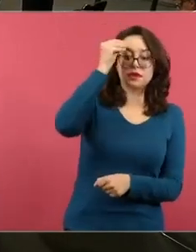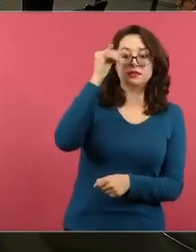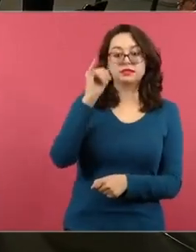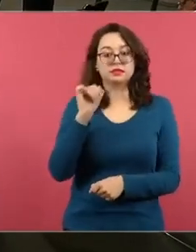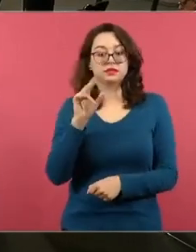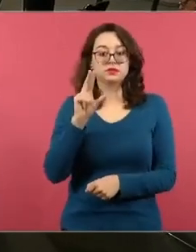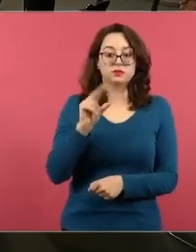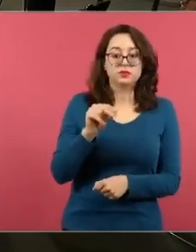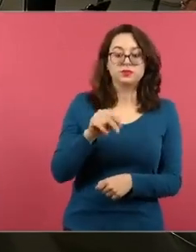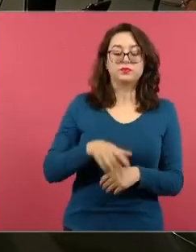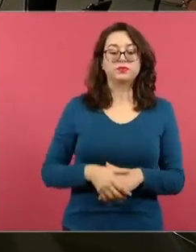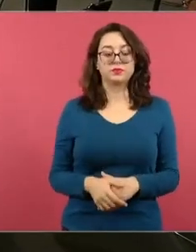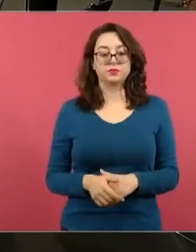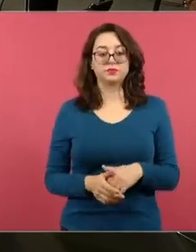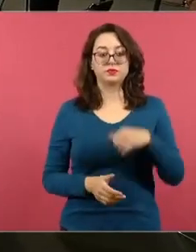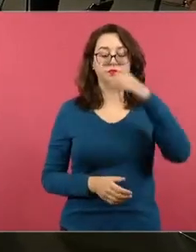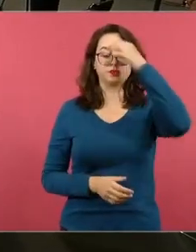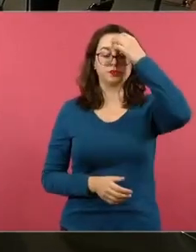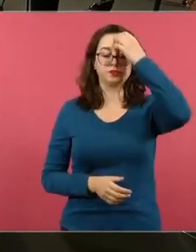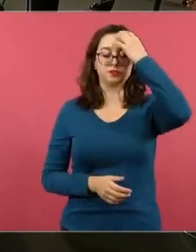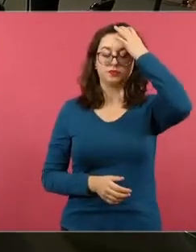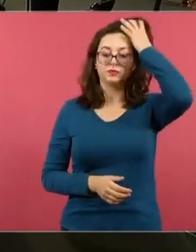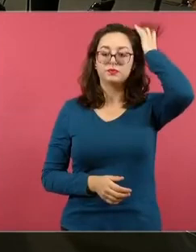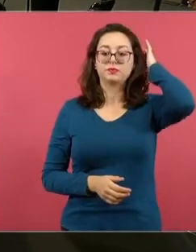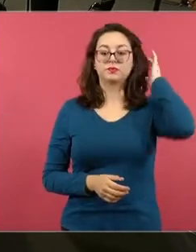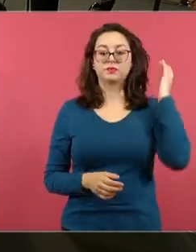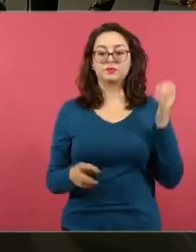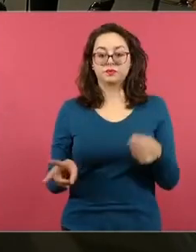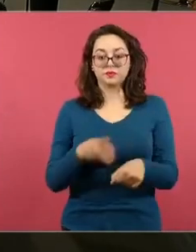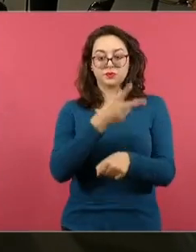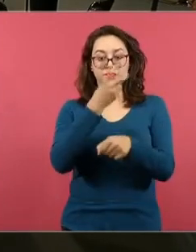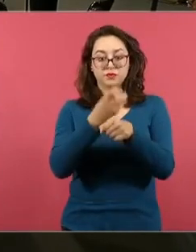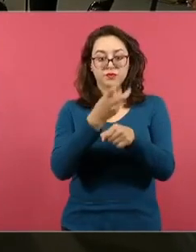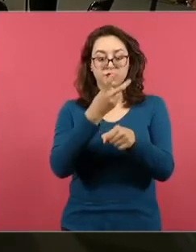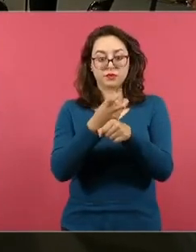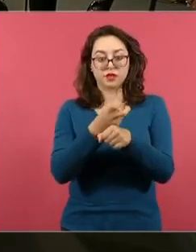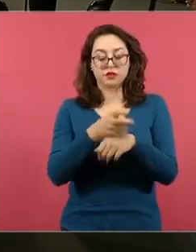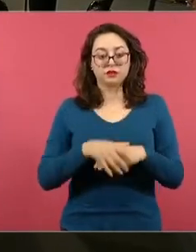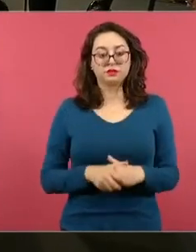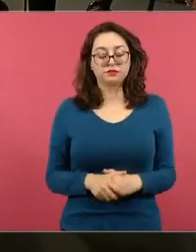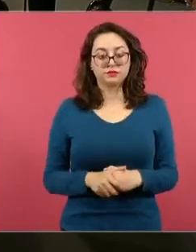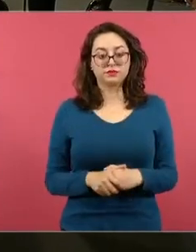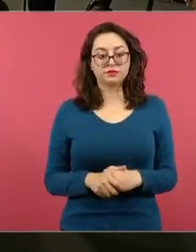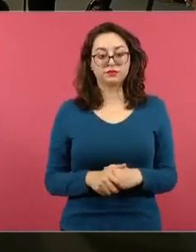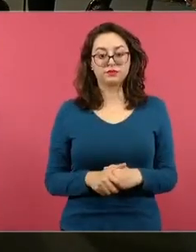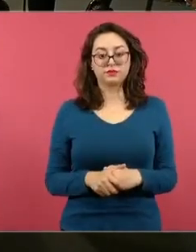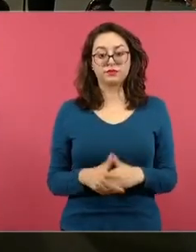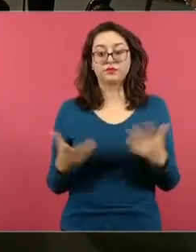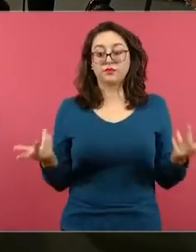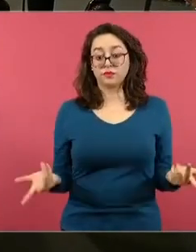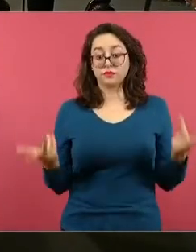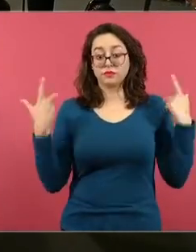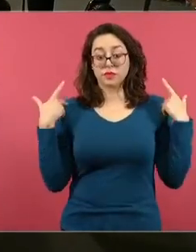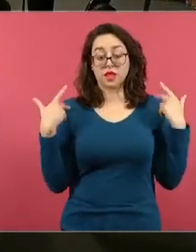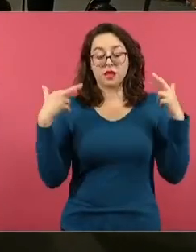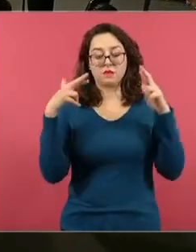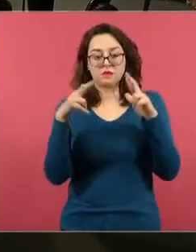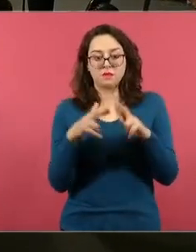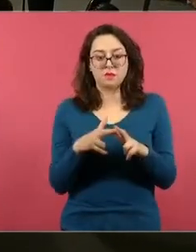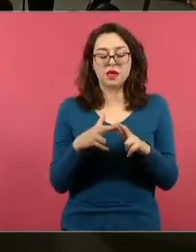En el momento número dos, indagamos, el docente mediante estrategias de trabajo